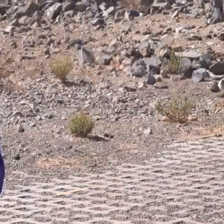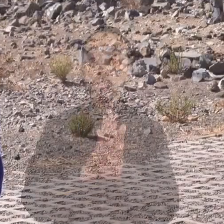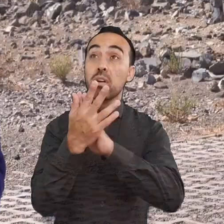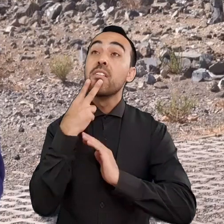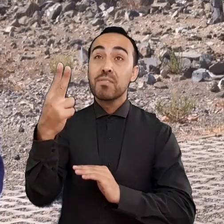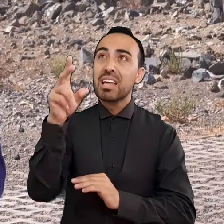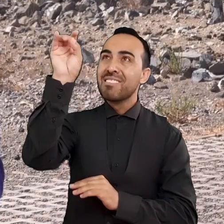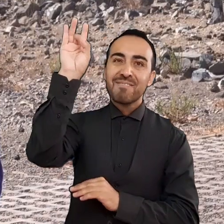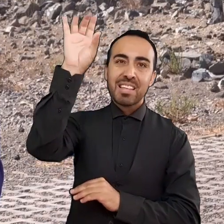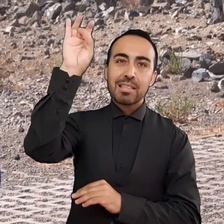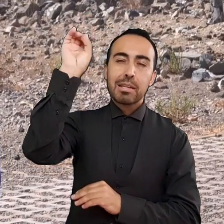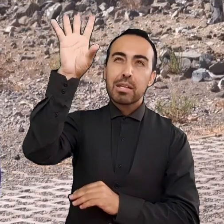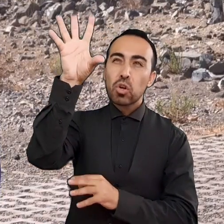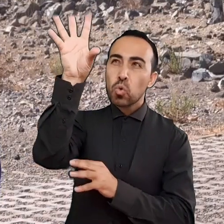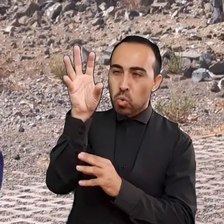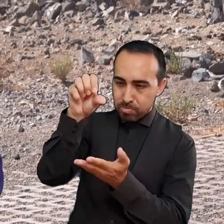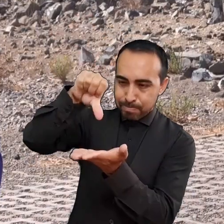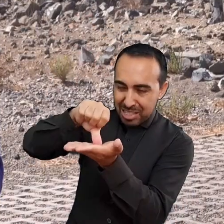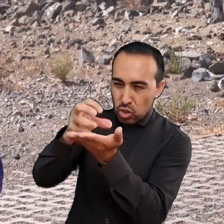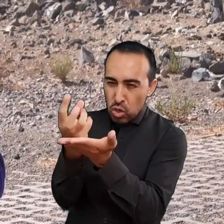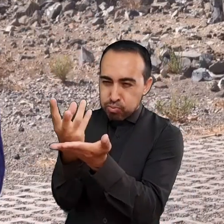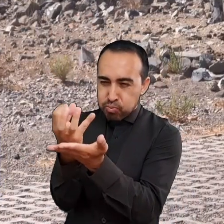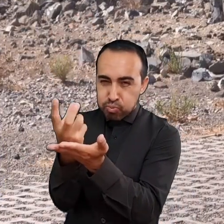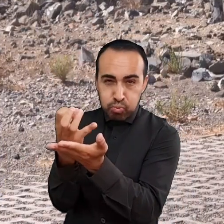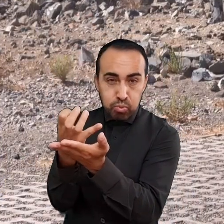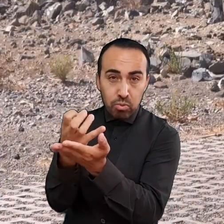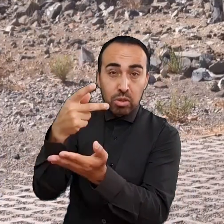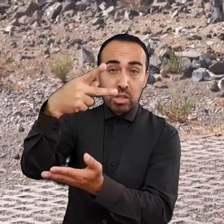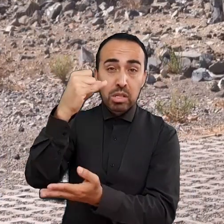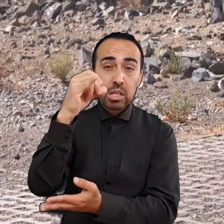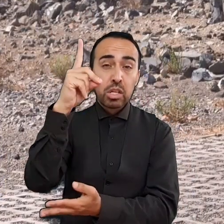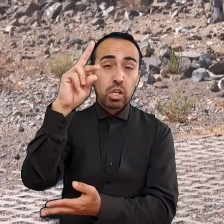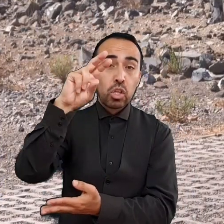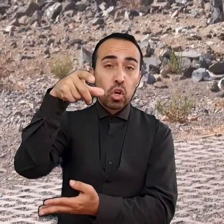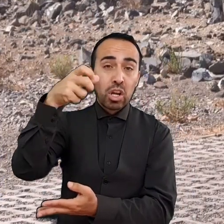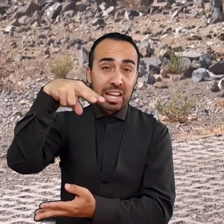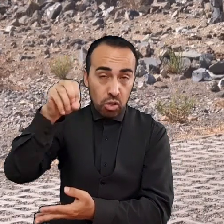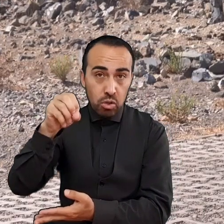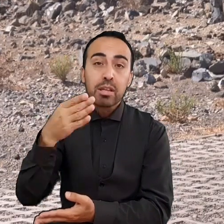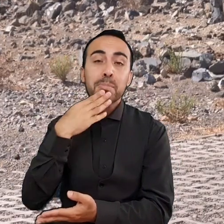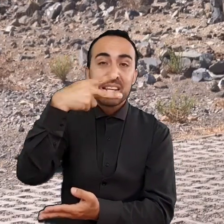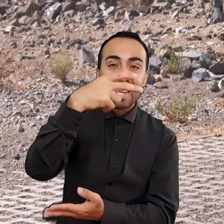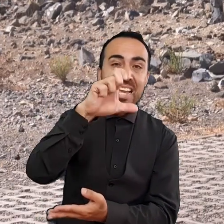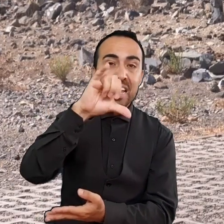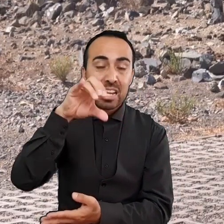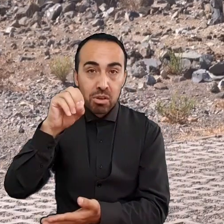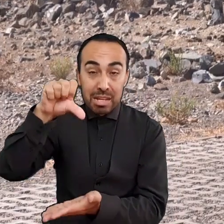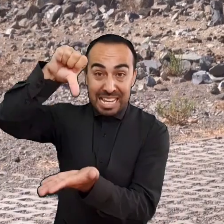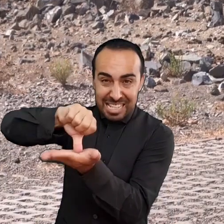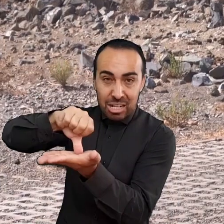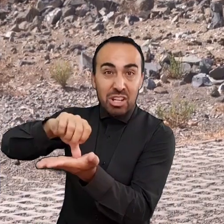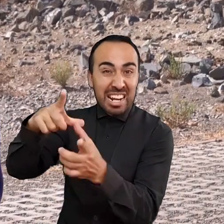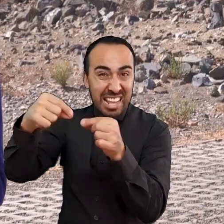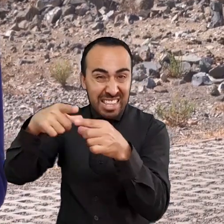Durante su vida, las estrellas fusionan hidrógeno en helio en sus núcleos, generando toneladas de energía, por lo que el centro